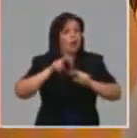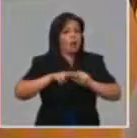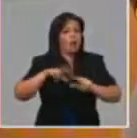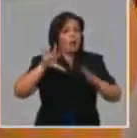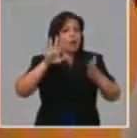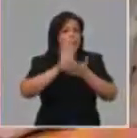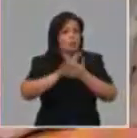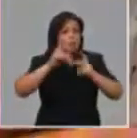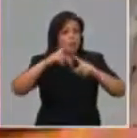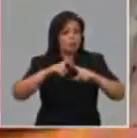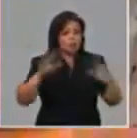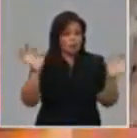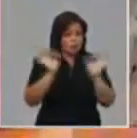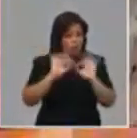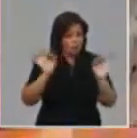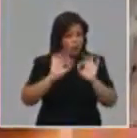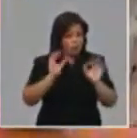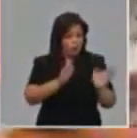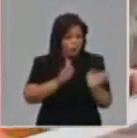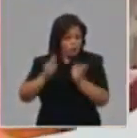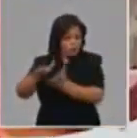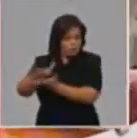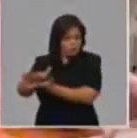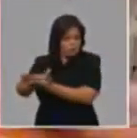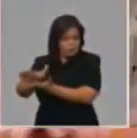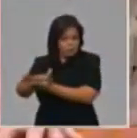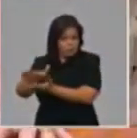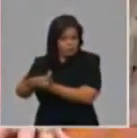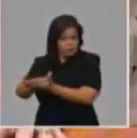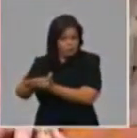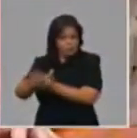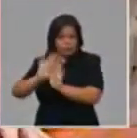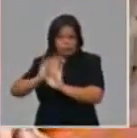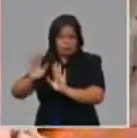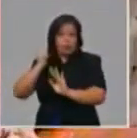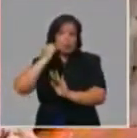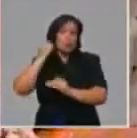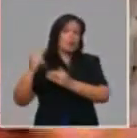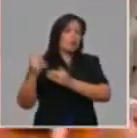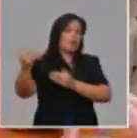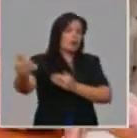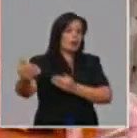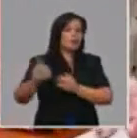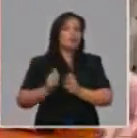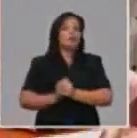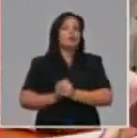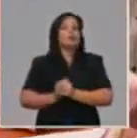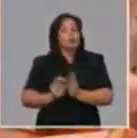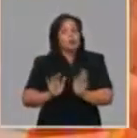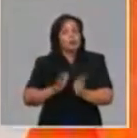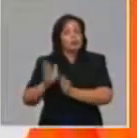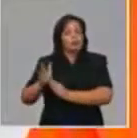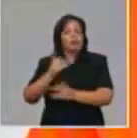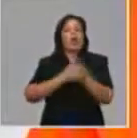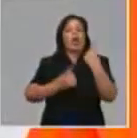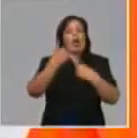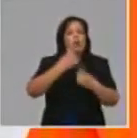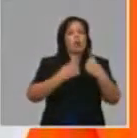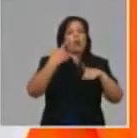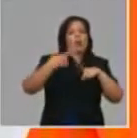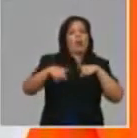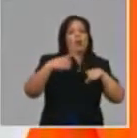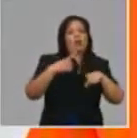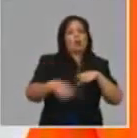fase. Se mantiene también, y fue de las cosas que en su momento anunciamos, que llegaron para quedarse, la venta de hipoclorito de sodio,